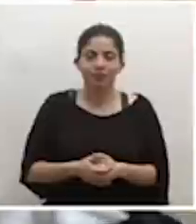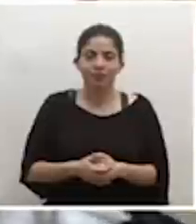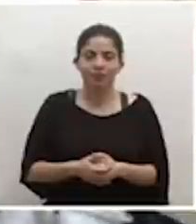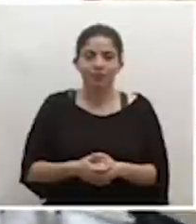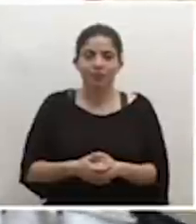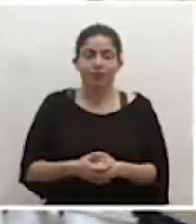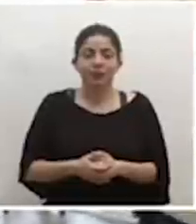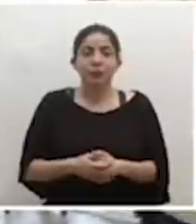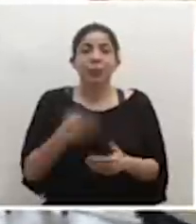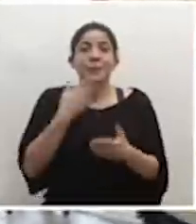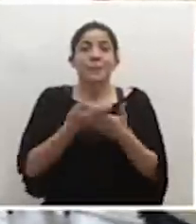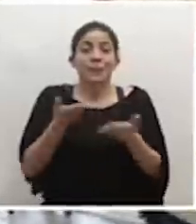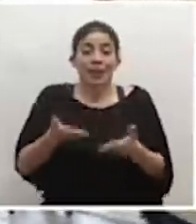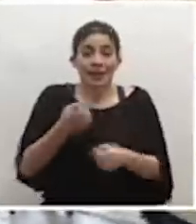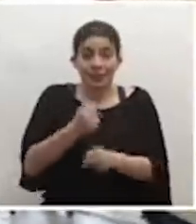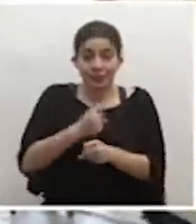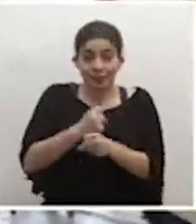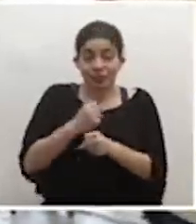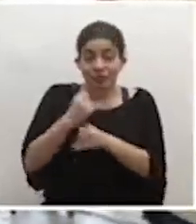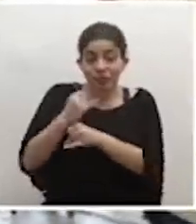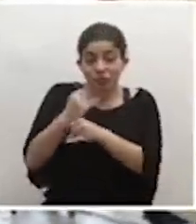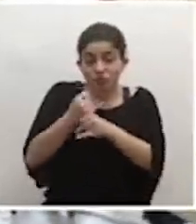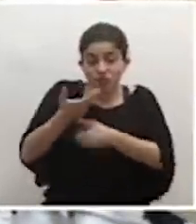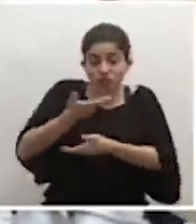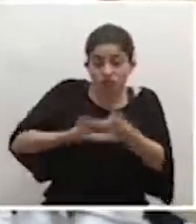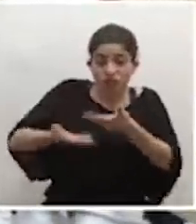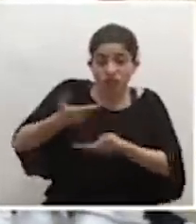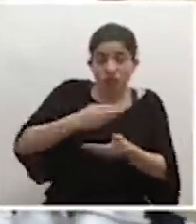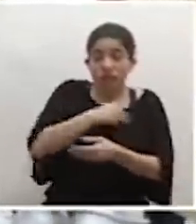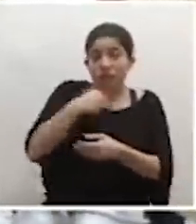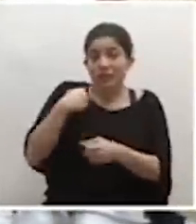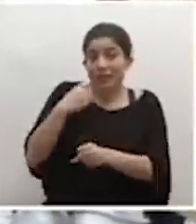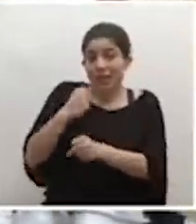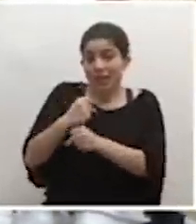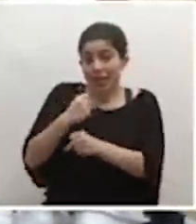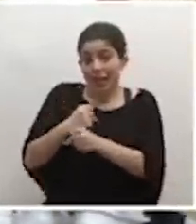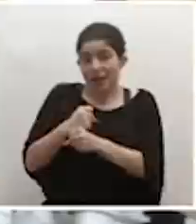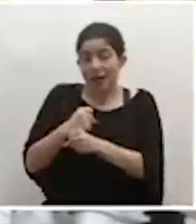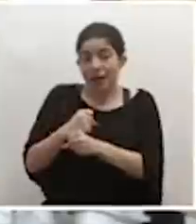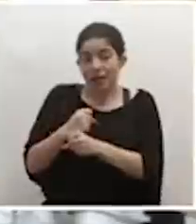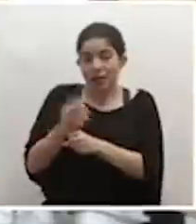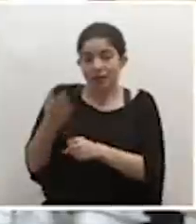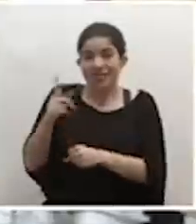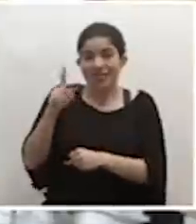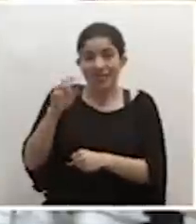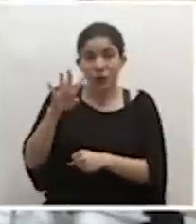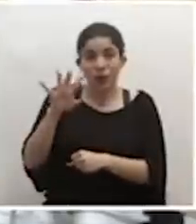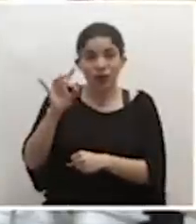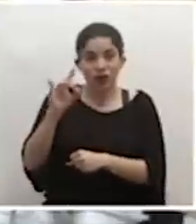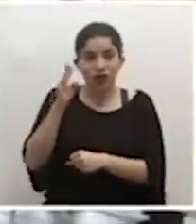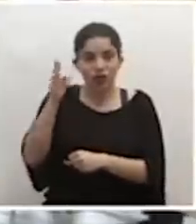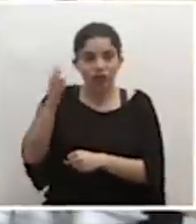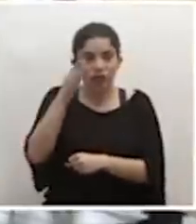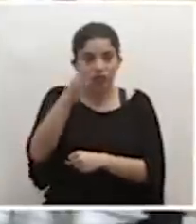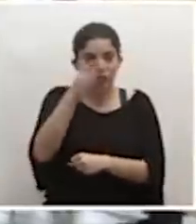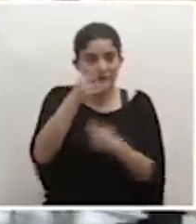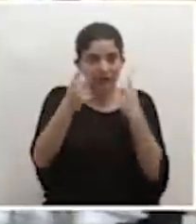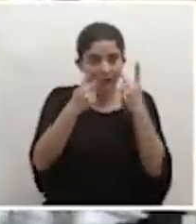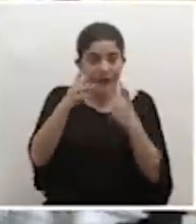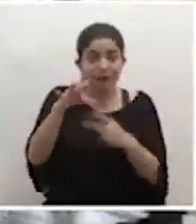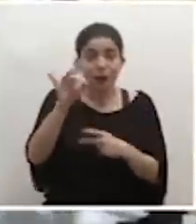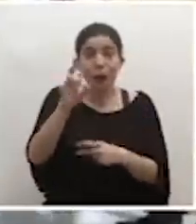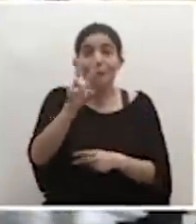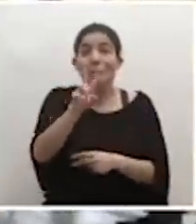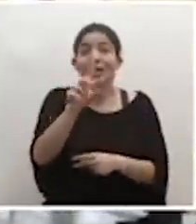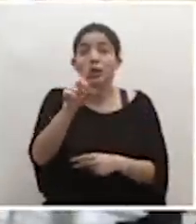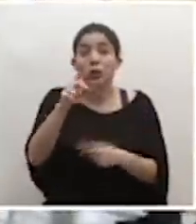Bien, en este operativo interinstitucional, en el Ministerio de Trabajo, de esas 148 visitas, hemos encontrado en